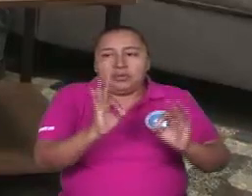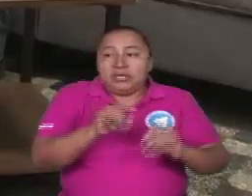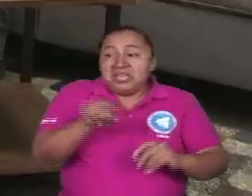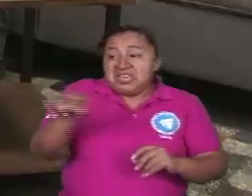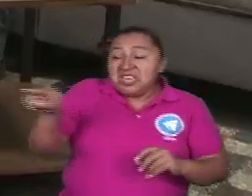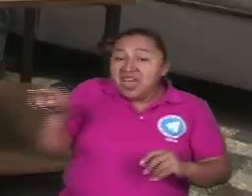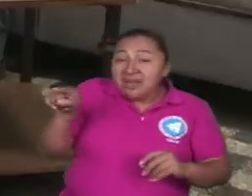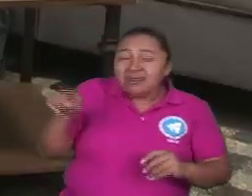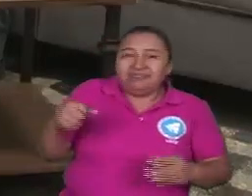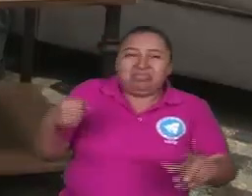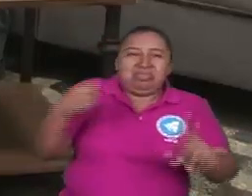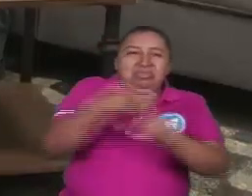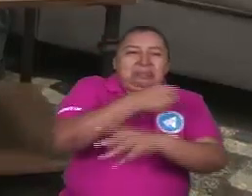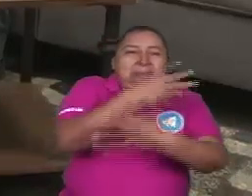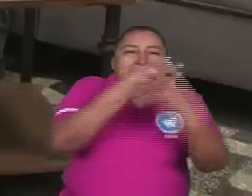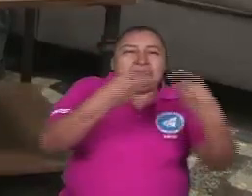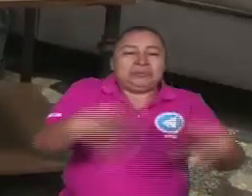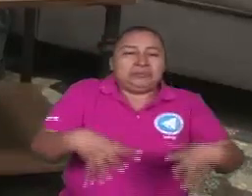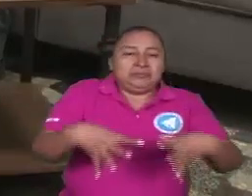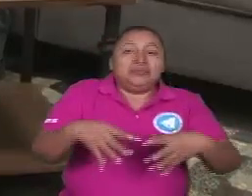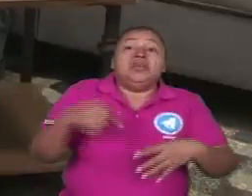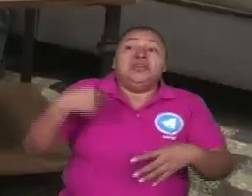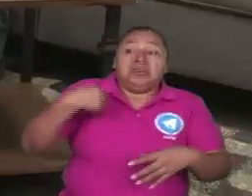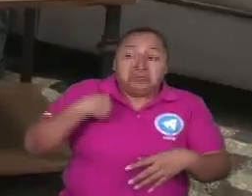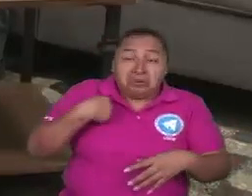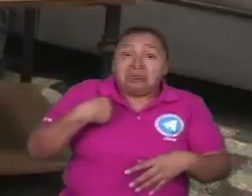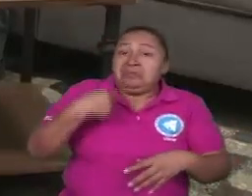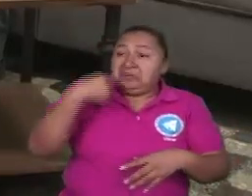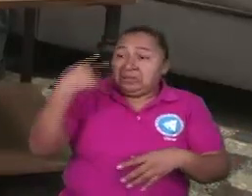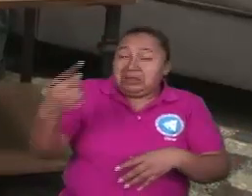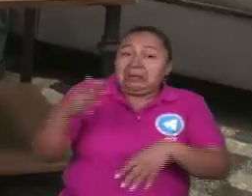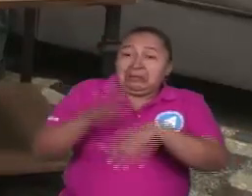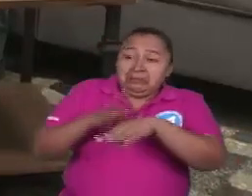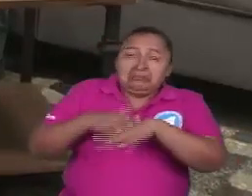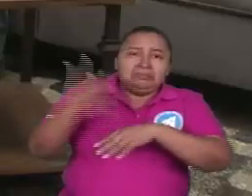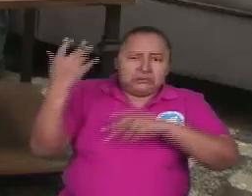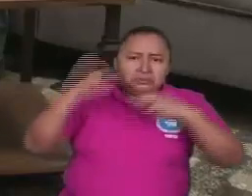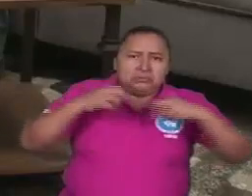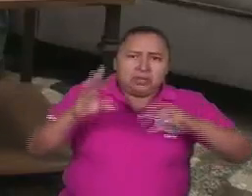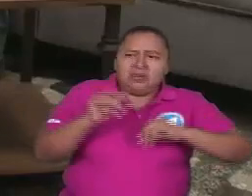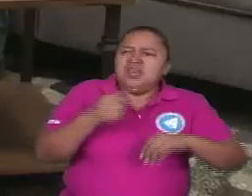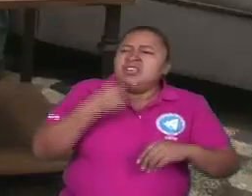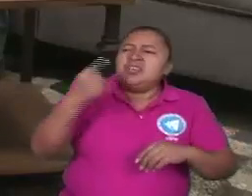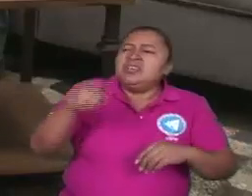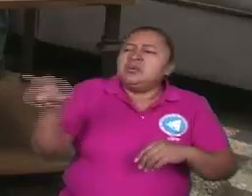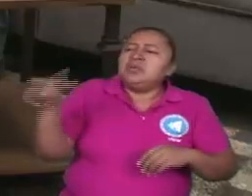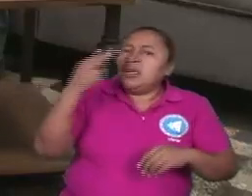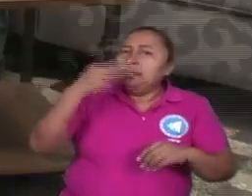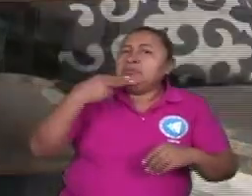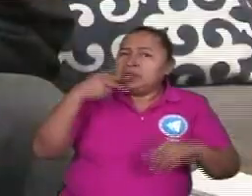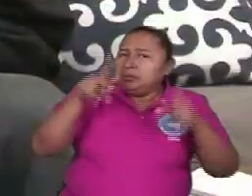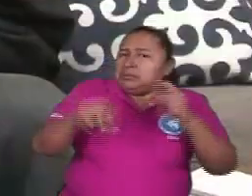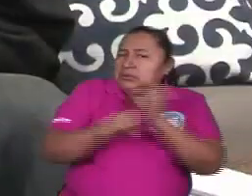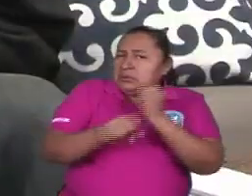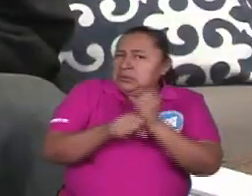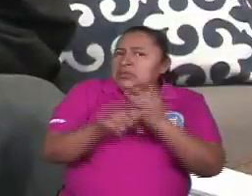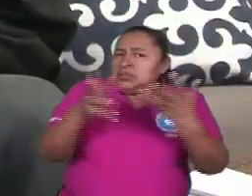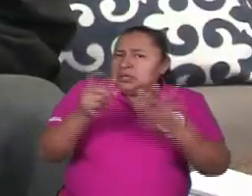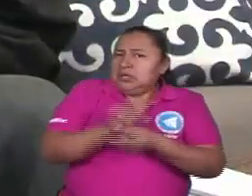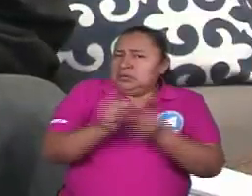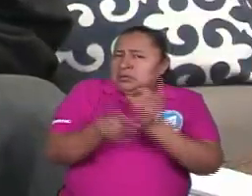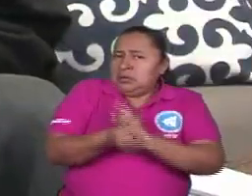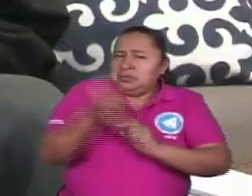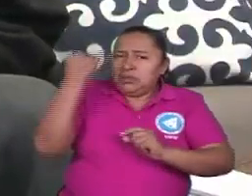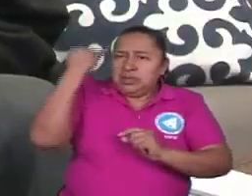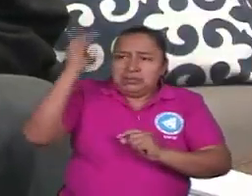se encargaron de golpear eso y yo les reclamé en el diálogo de que ¿quién le había preguntado a los trabajadores si querían revolución cívica